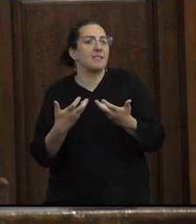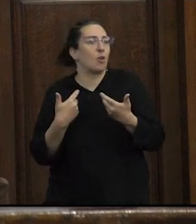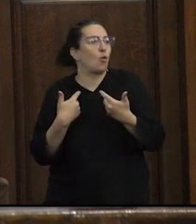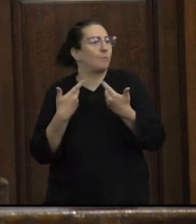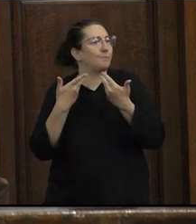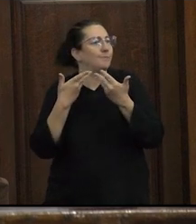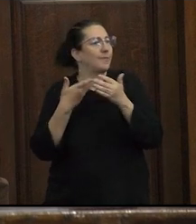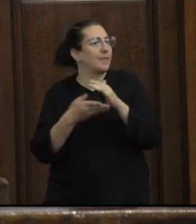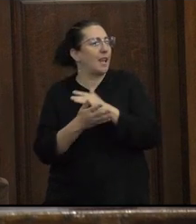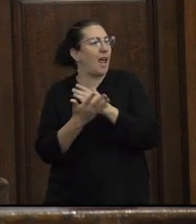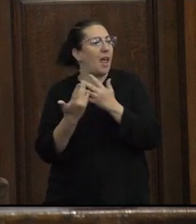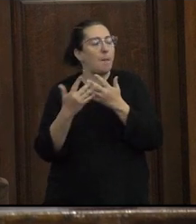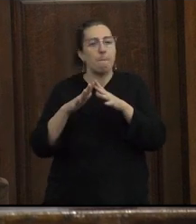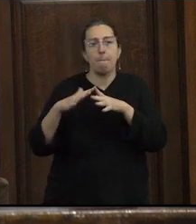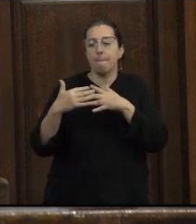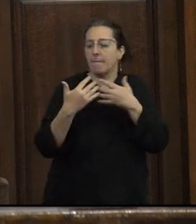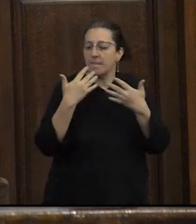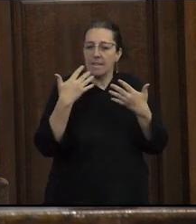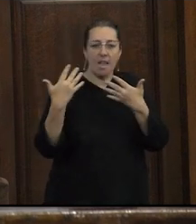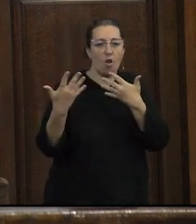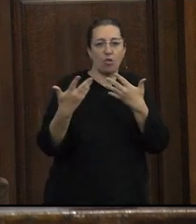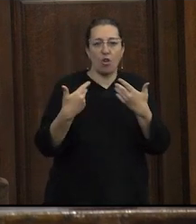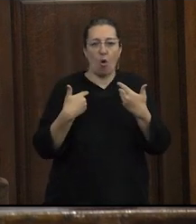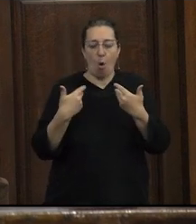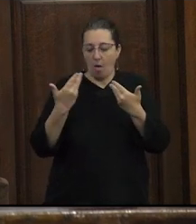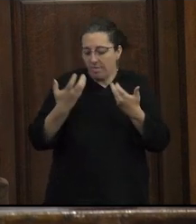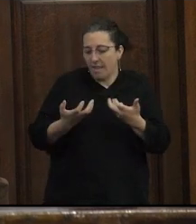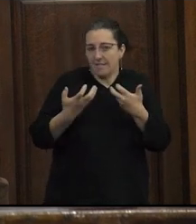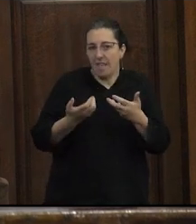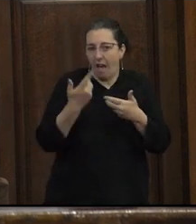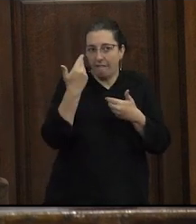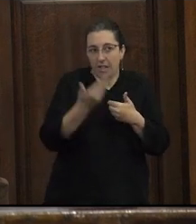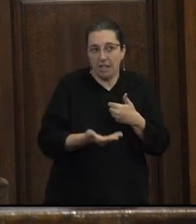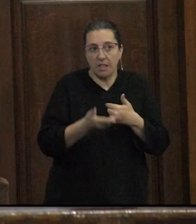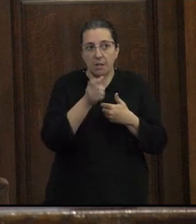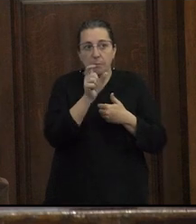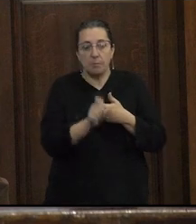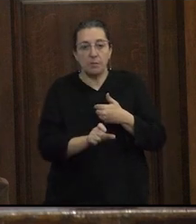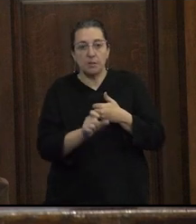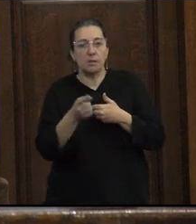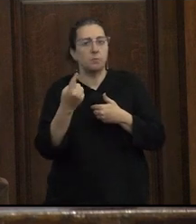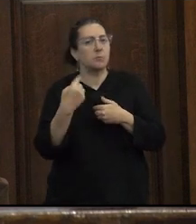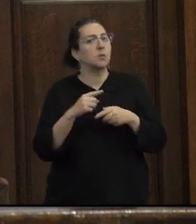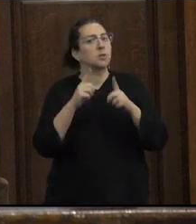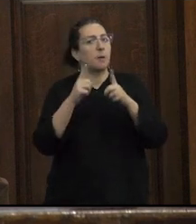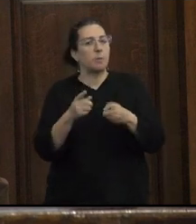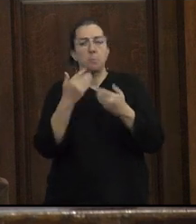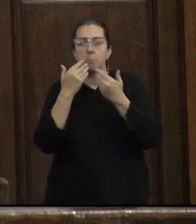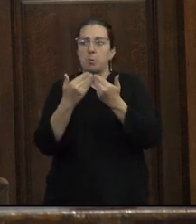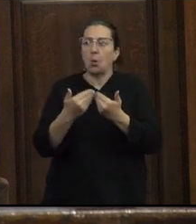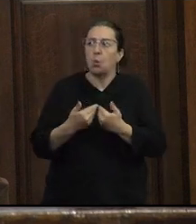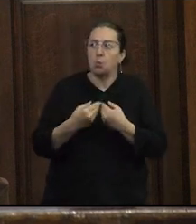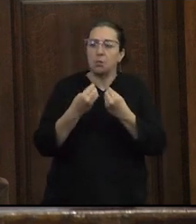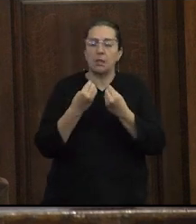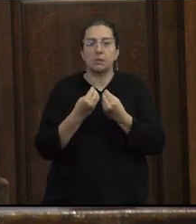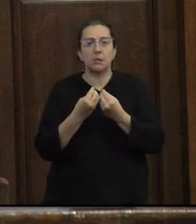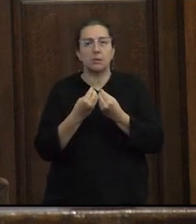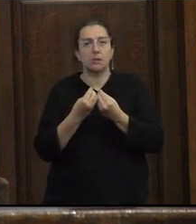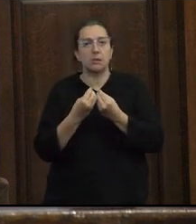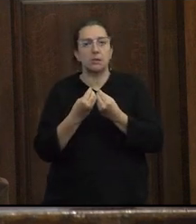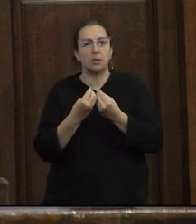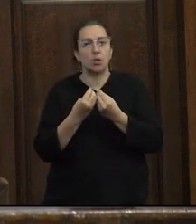entrar en el mercado erótico volviéndose deseables atractivos pero también nos abre preguntas acerca